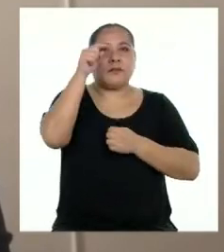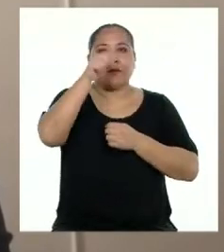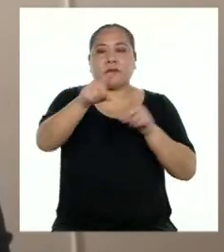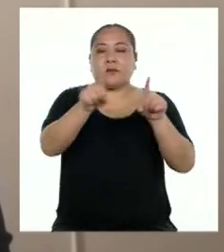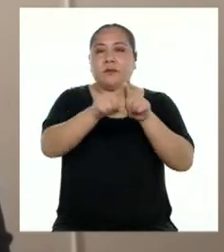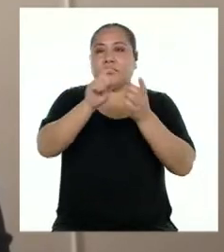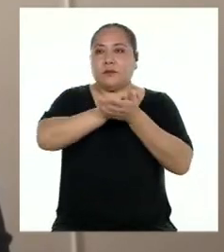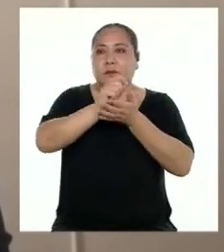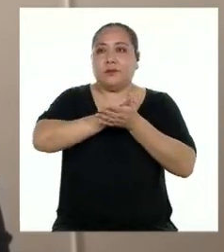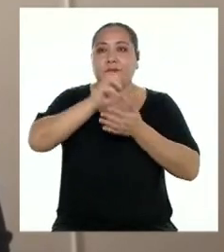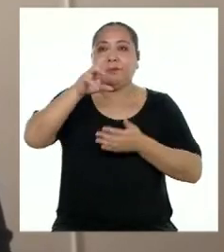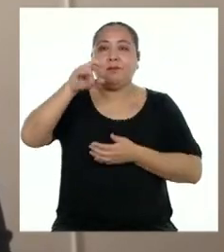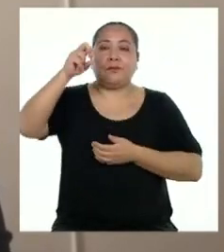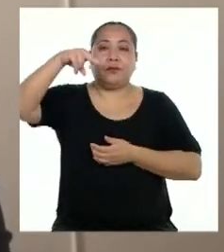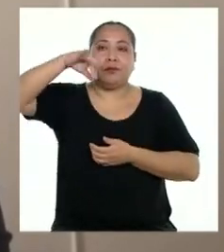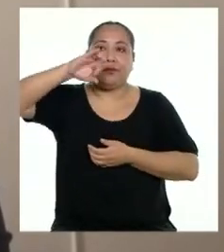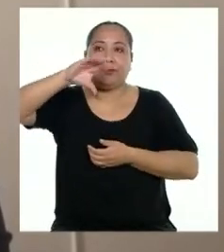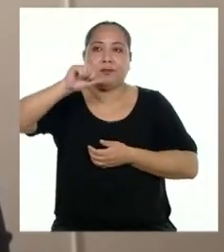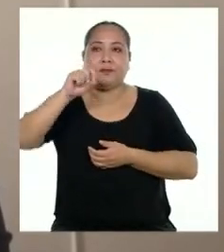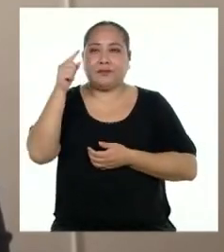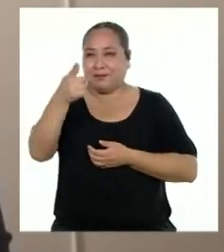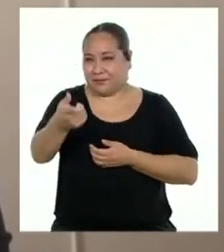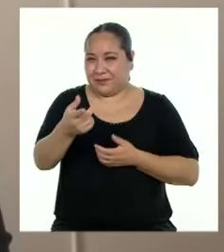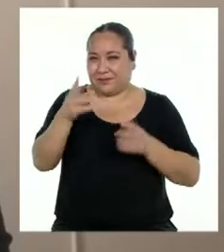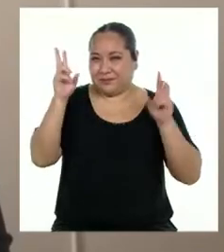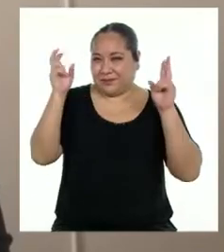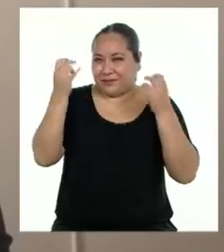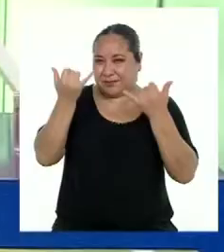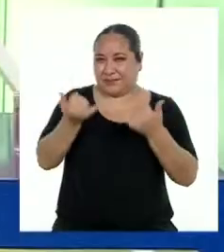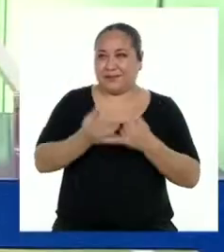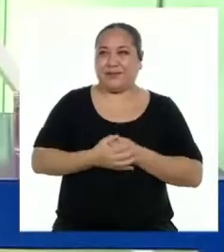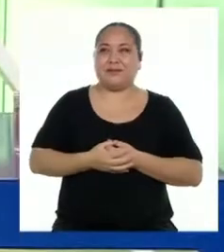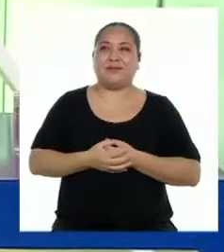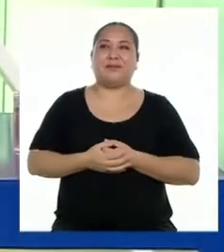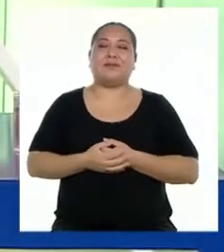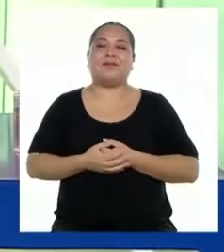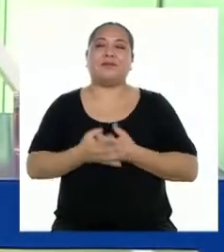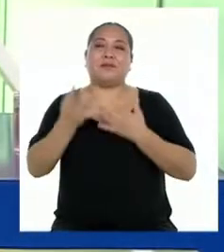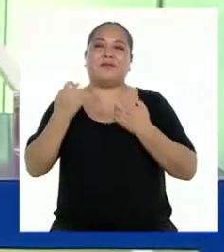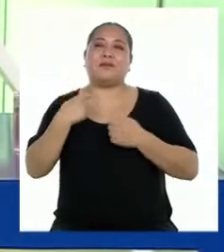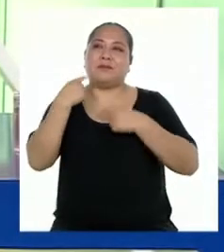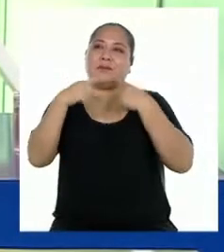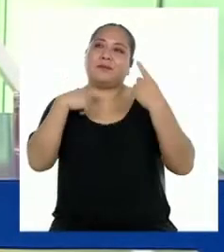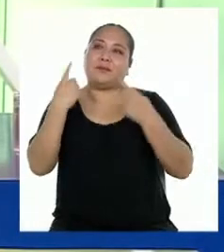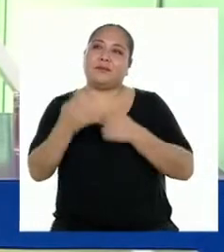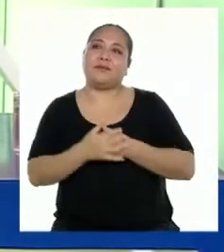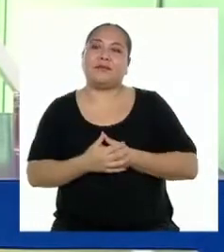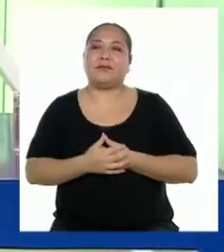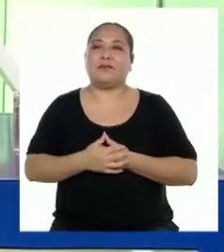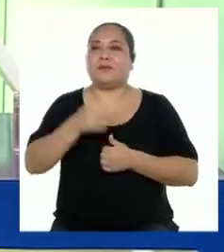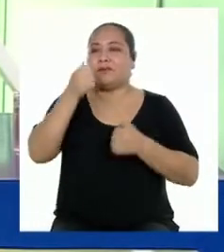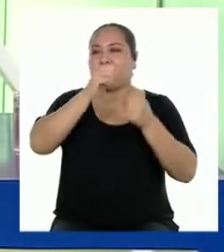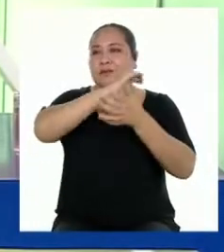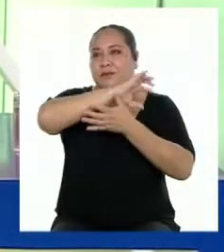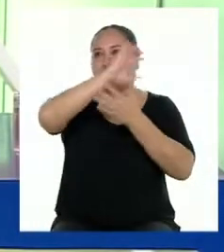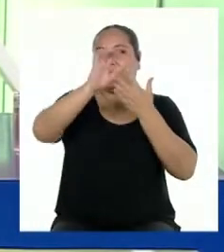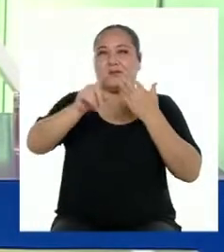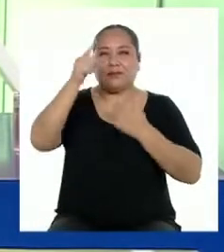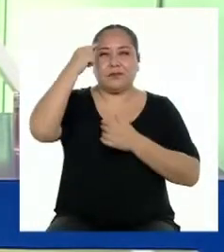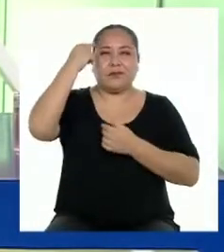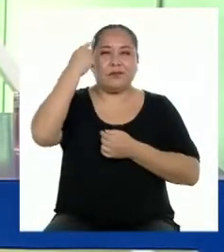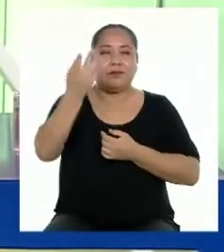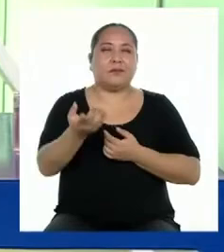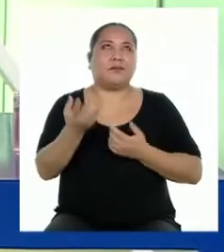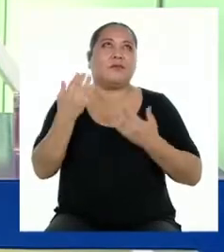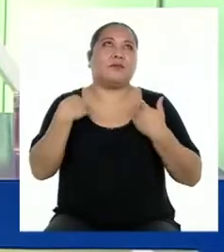ellos escribo crónicas, que es justo de lo que vamos a hablar ahora. Queremos que nos cuentes. ¿Qué características crees que